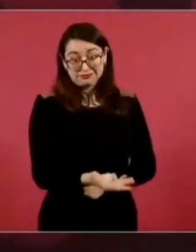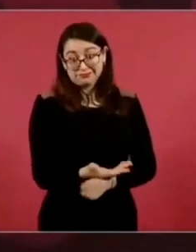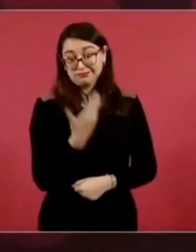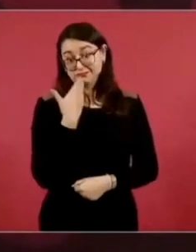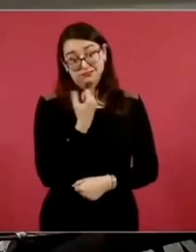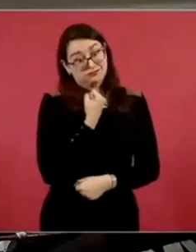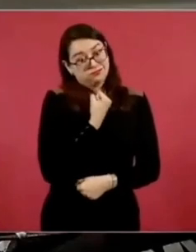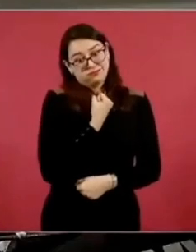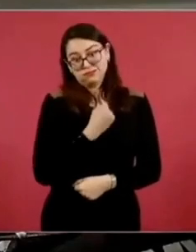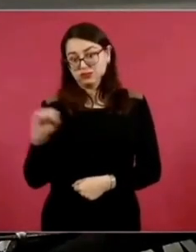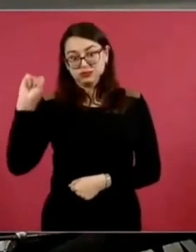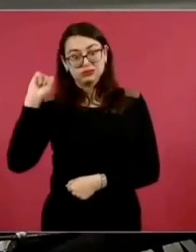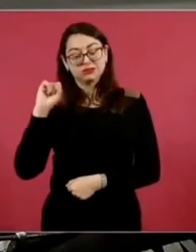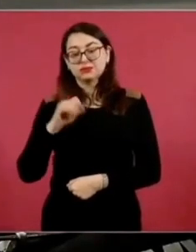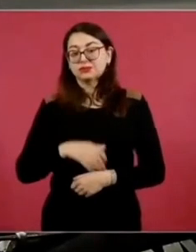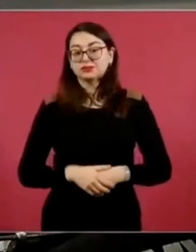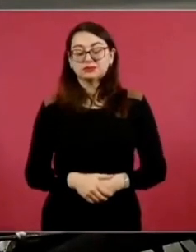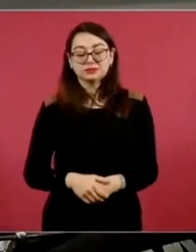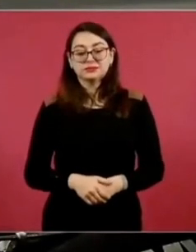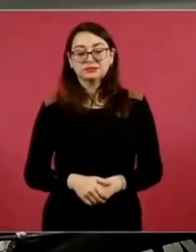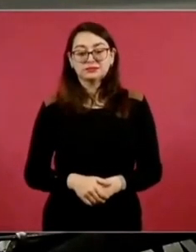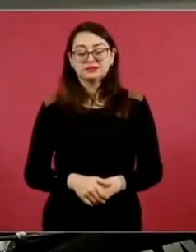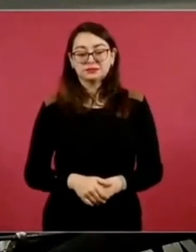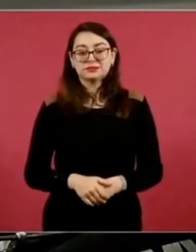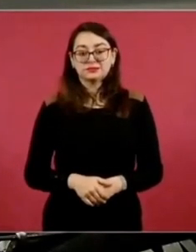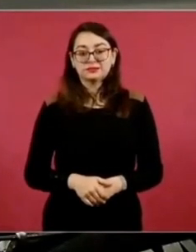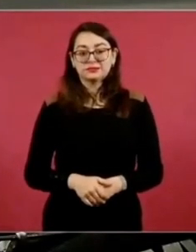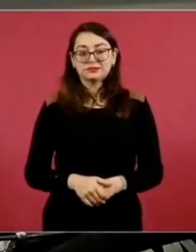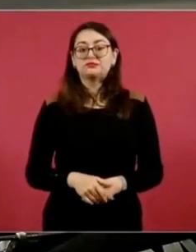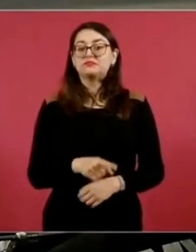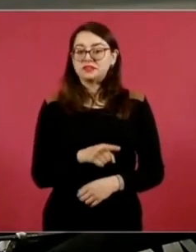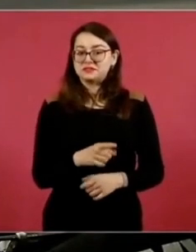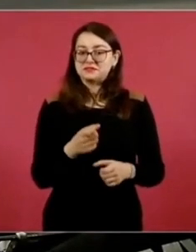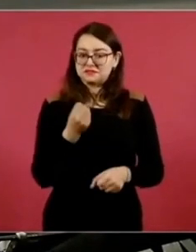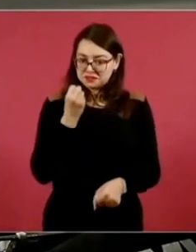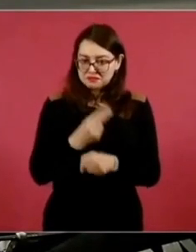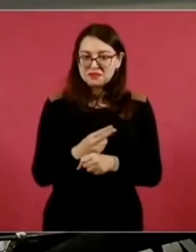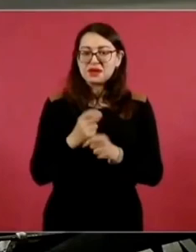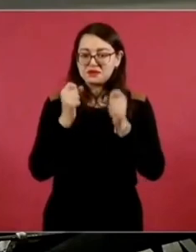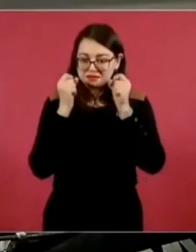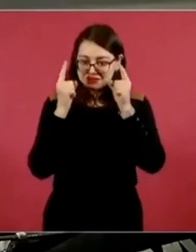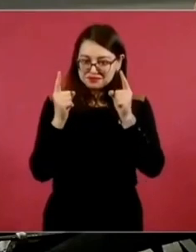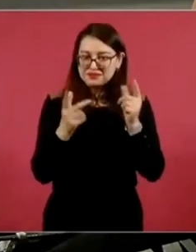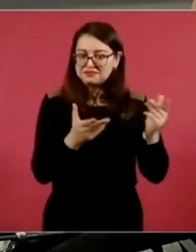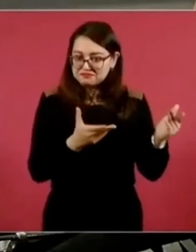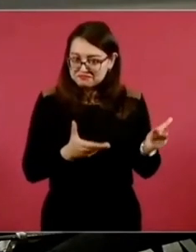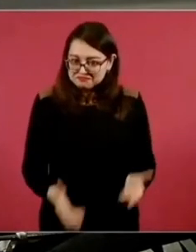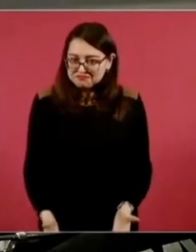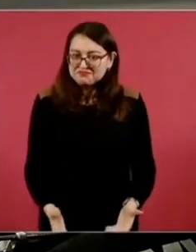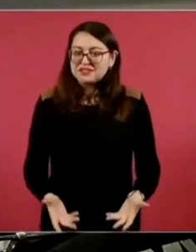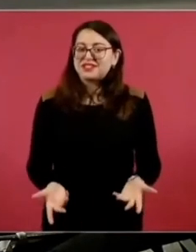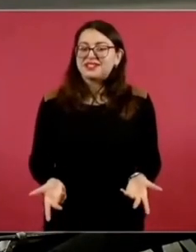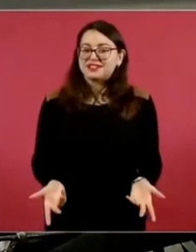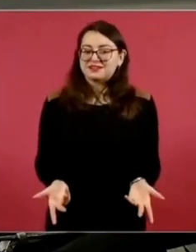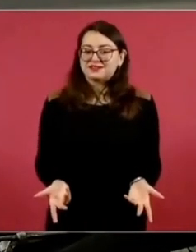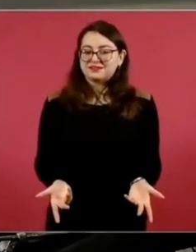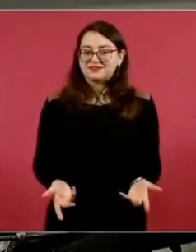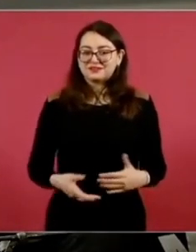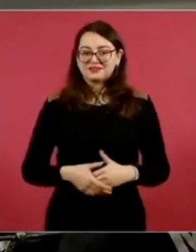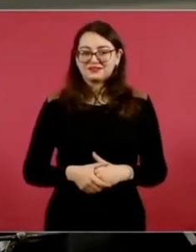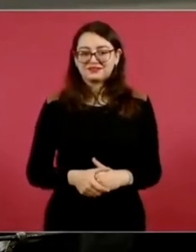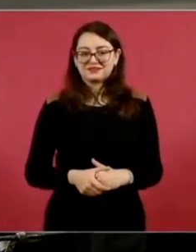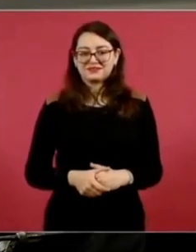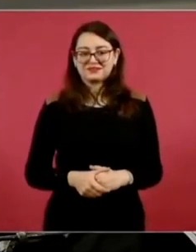Miguel. Todavía levantándose temprano para venir aquí a las mayonesas. Este